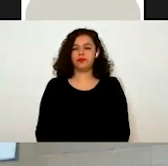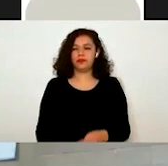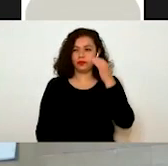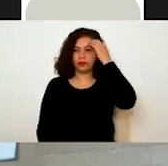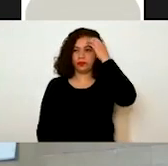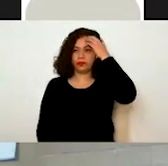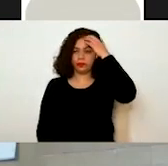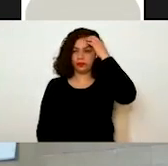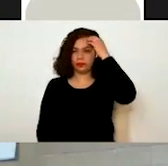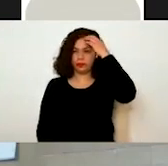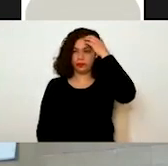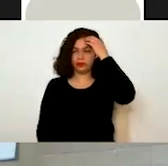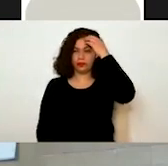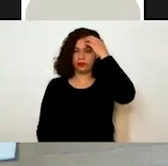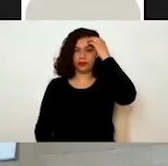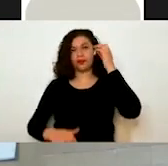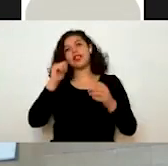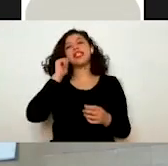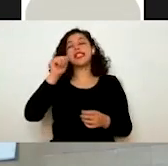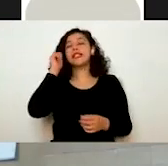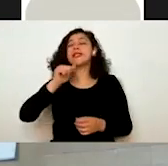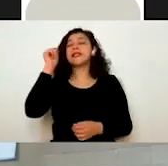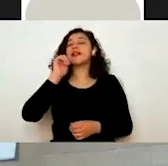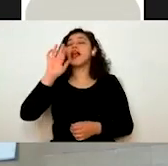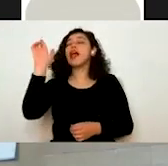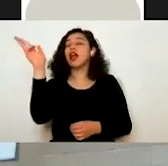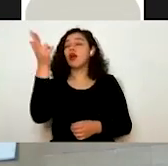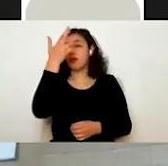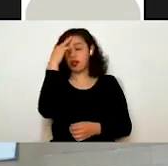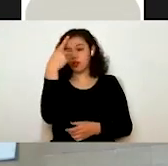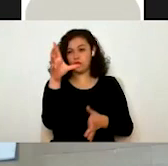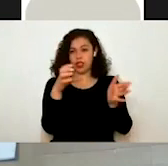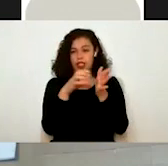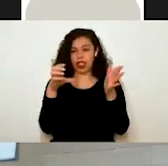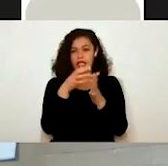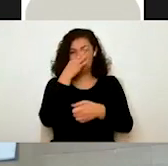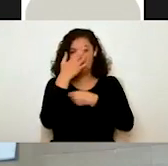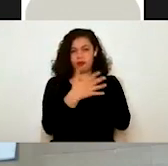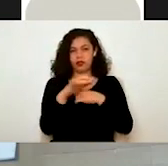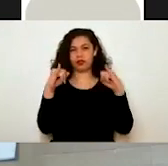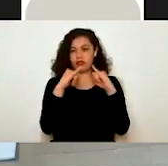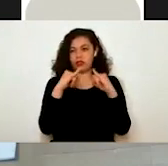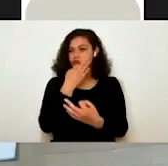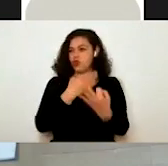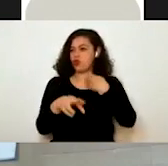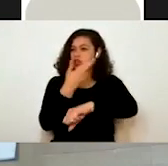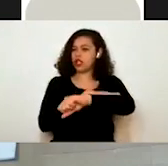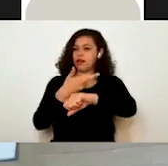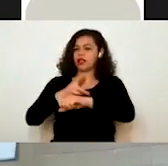Entonces, siempre, siempre, siempre recuerden que en su buzón ustedes tienen todas las resoluciones acerca de los trámites.